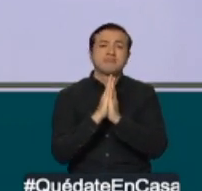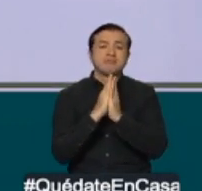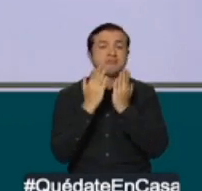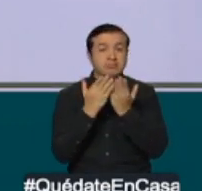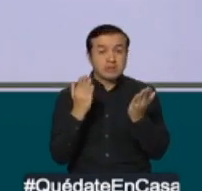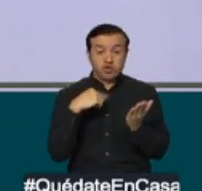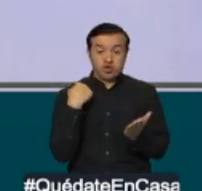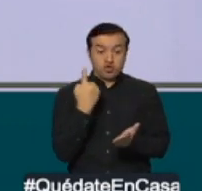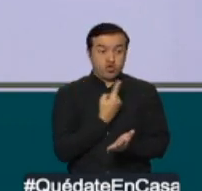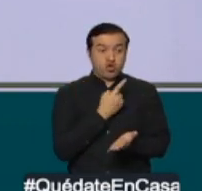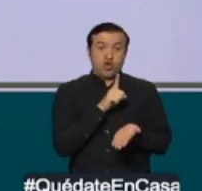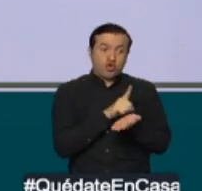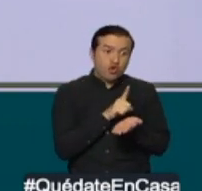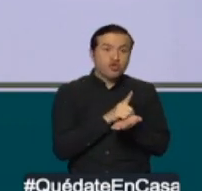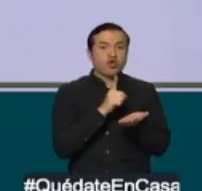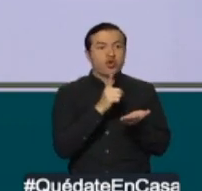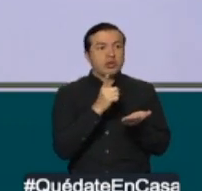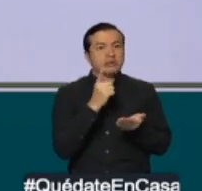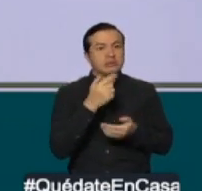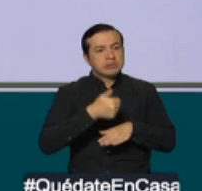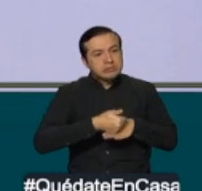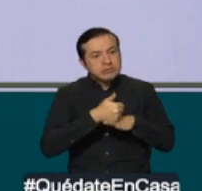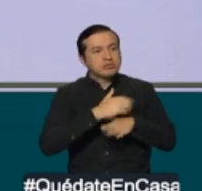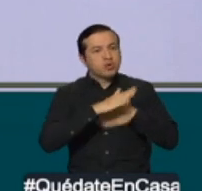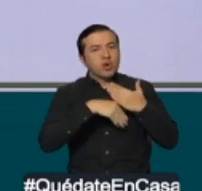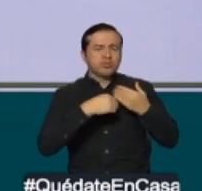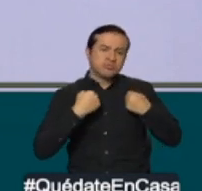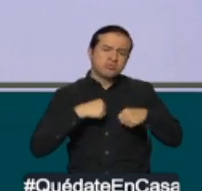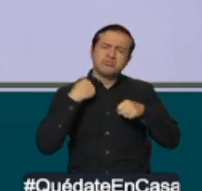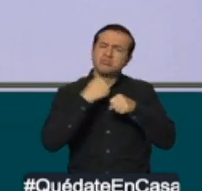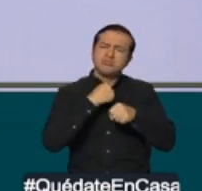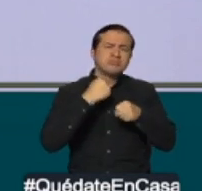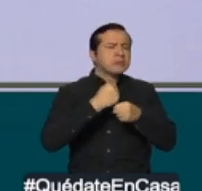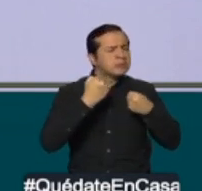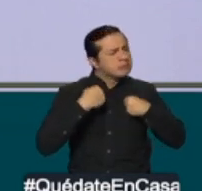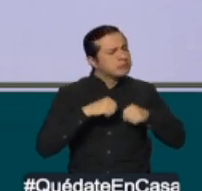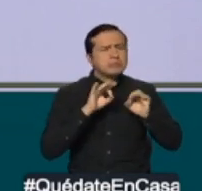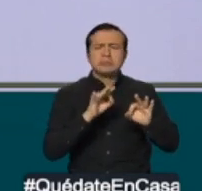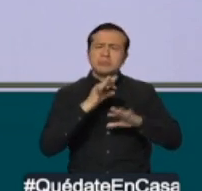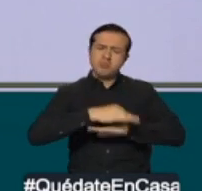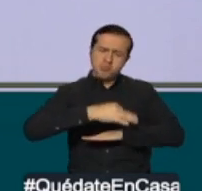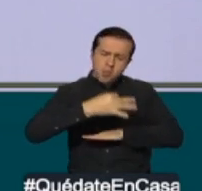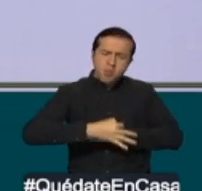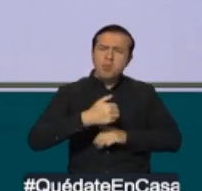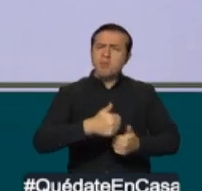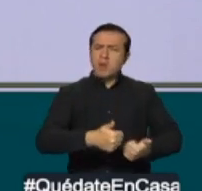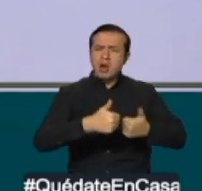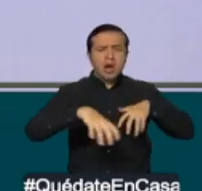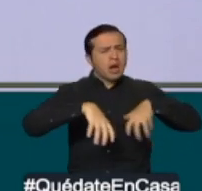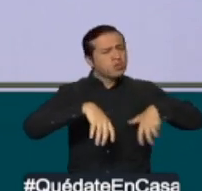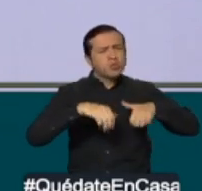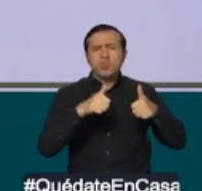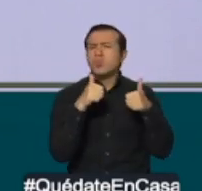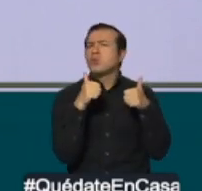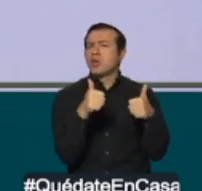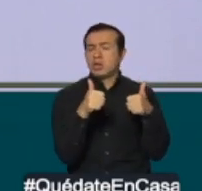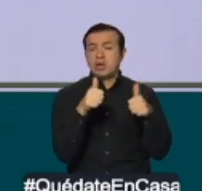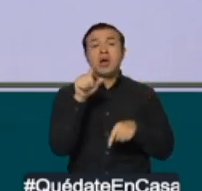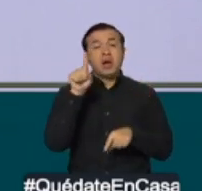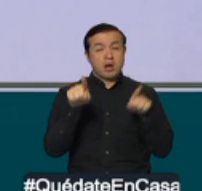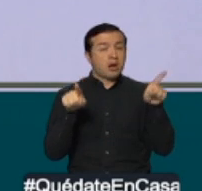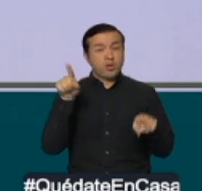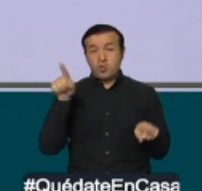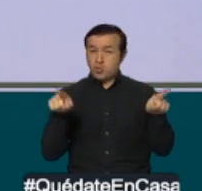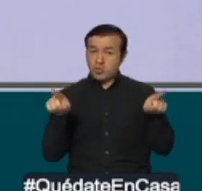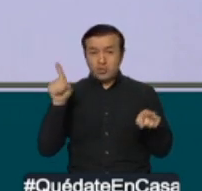lo mejor. Nosotros estamos haciendo lo que se debe hacer. Sabemos que mucha gente